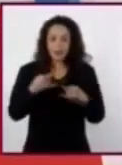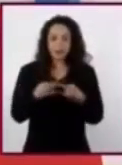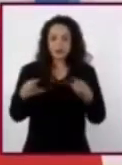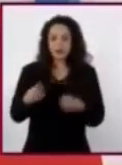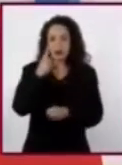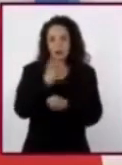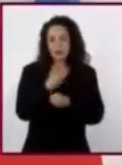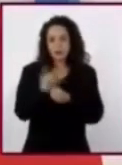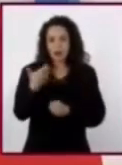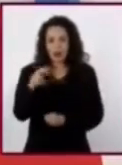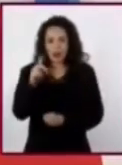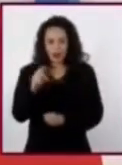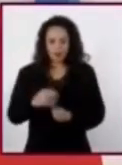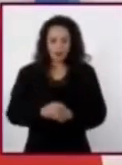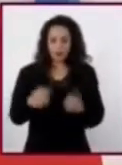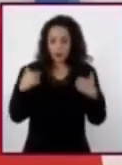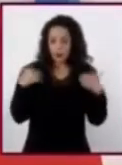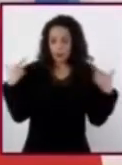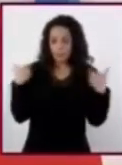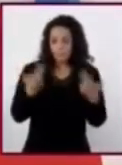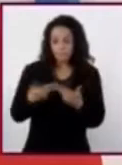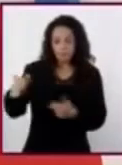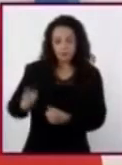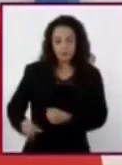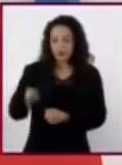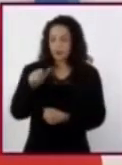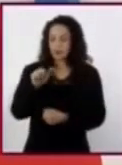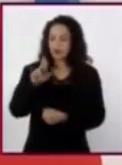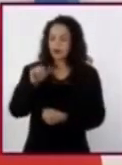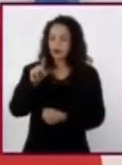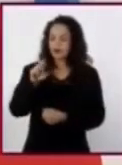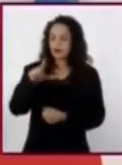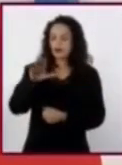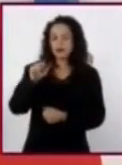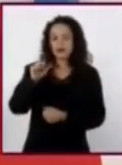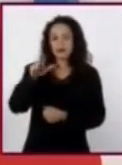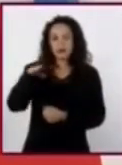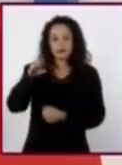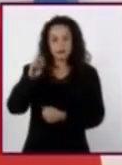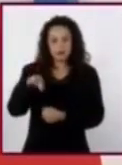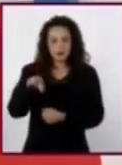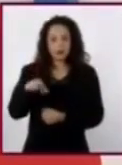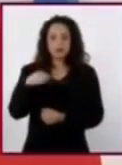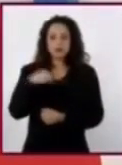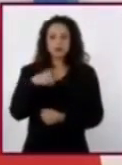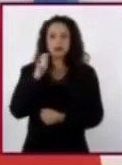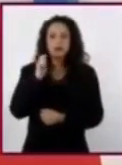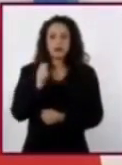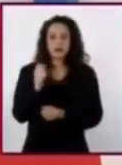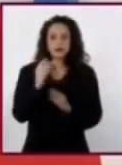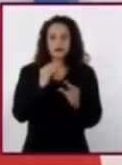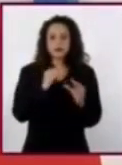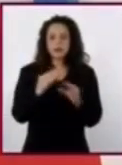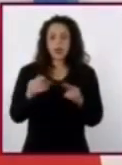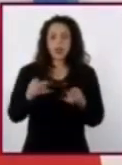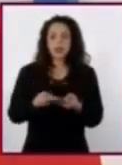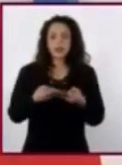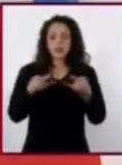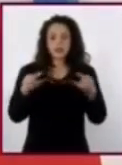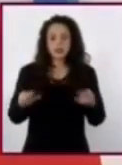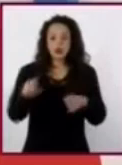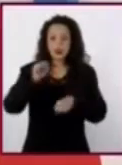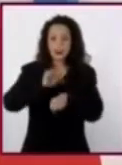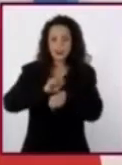grado. Soy la profesora María del Carmen Pastrana Sánchez e imparto la asignatura Historia en